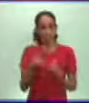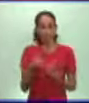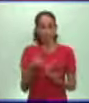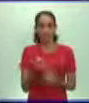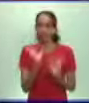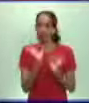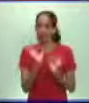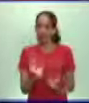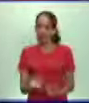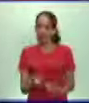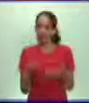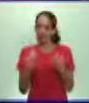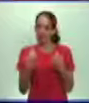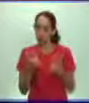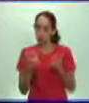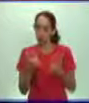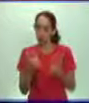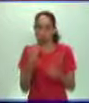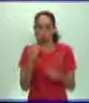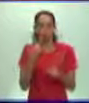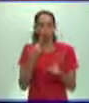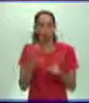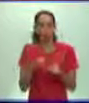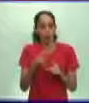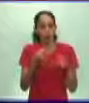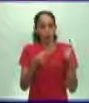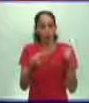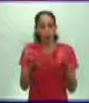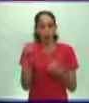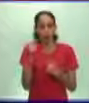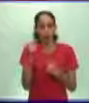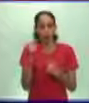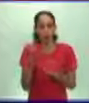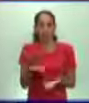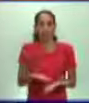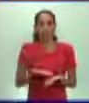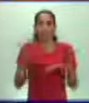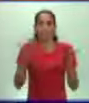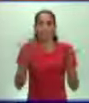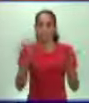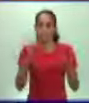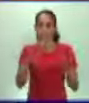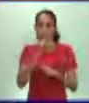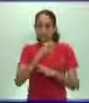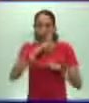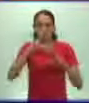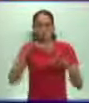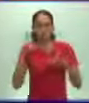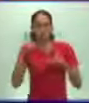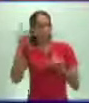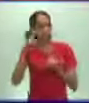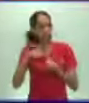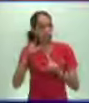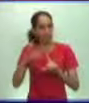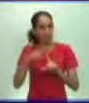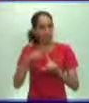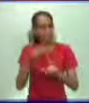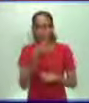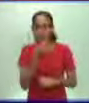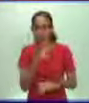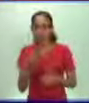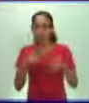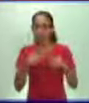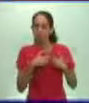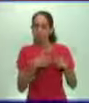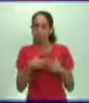condiciones objetivas en cuanto al desarrollo de la ciencia y la técnica que permitían desarrollar esos viajes de descubrimiento